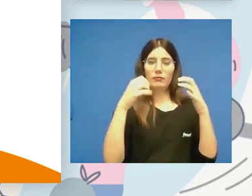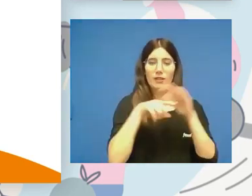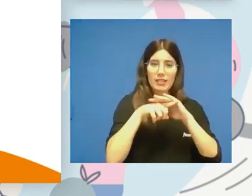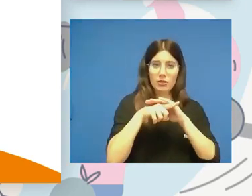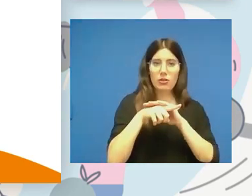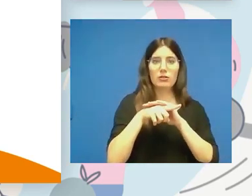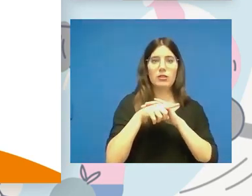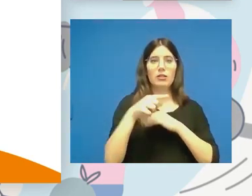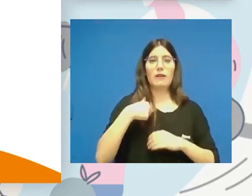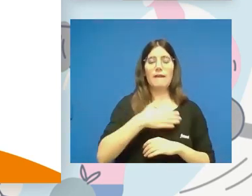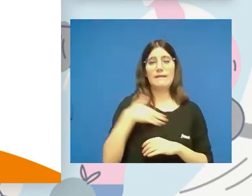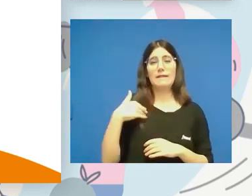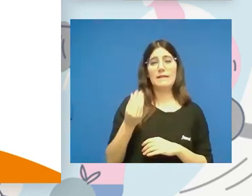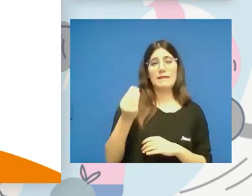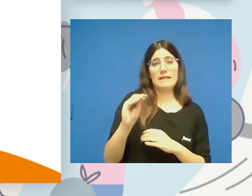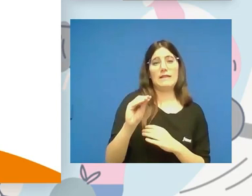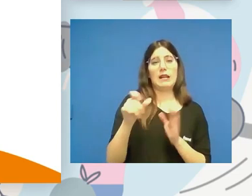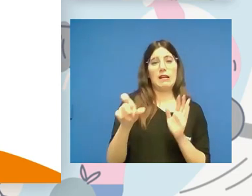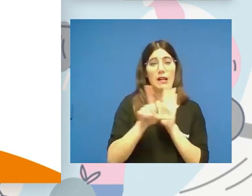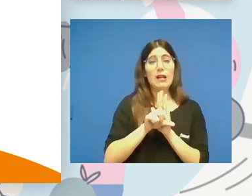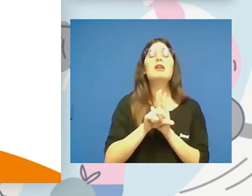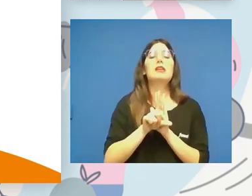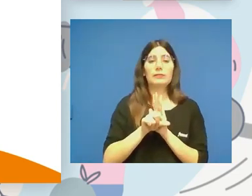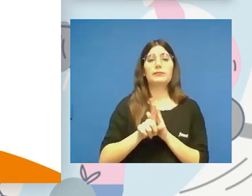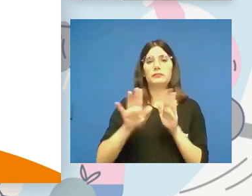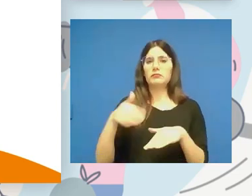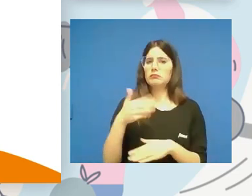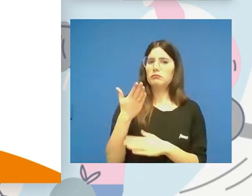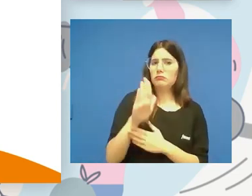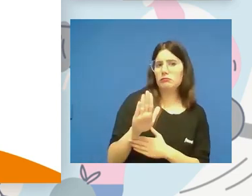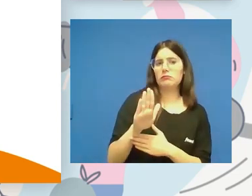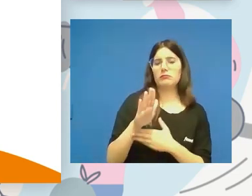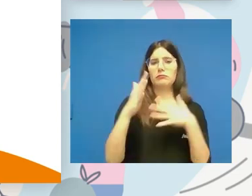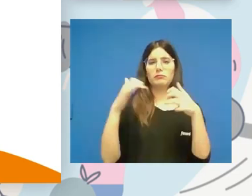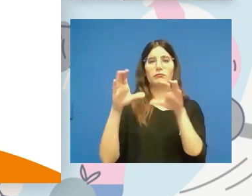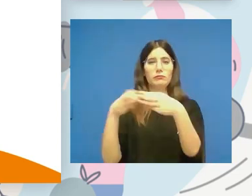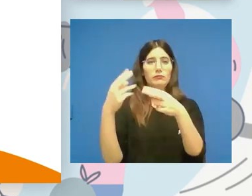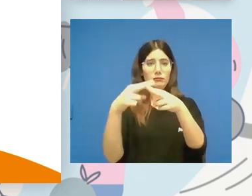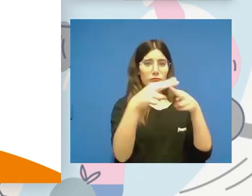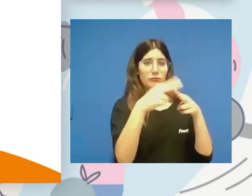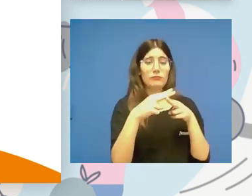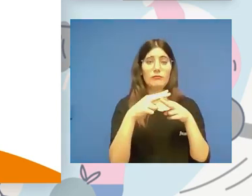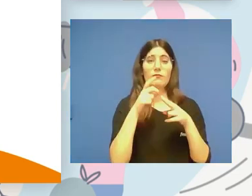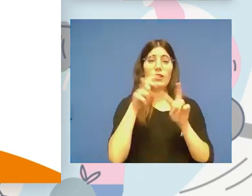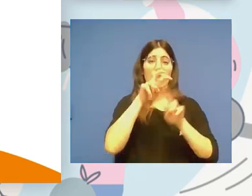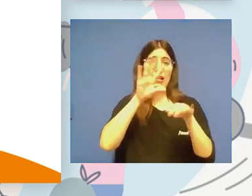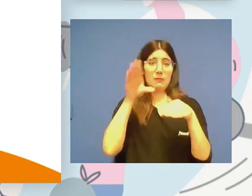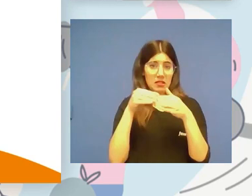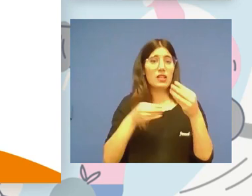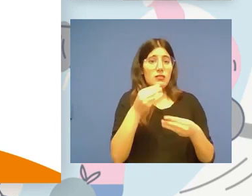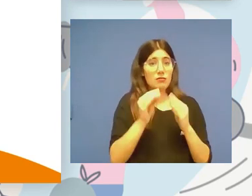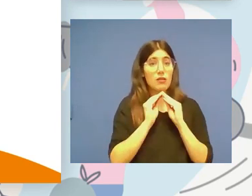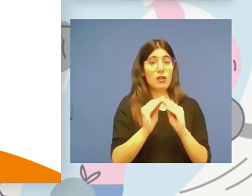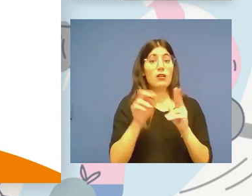introducir en la ley y los propusimos a los grupos parlamentarios en forma de enmiendas. Esas